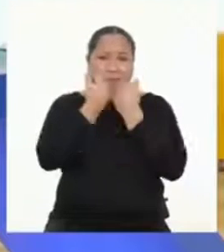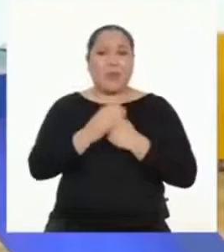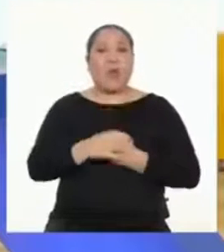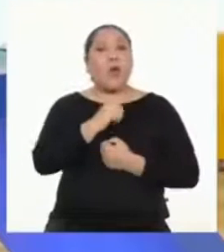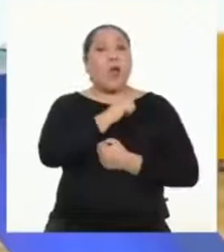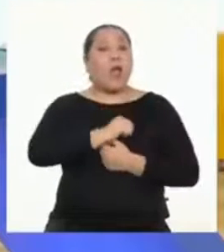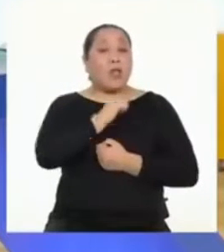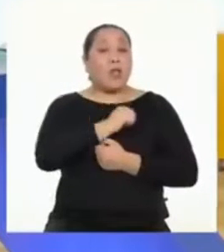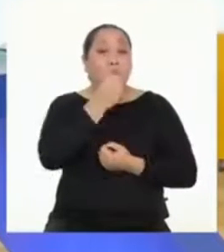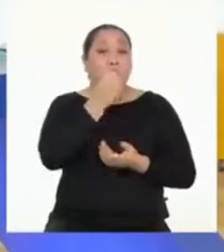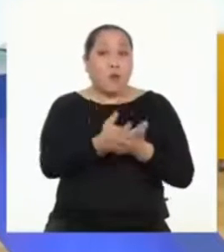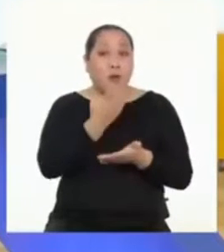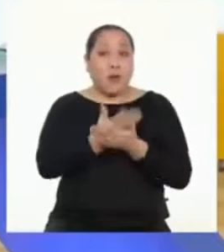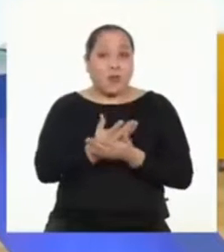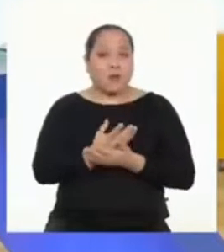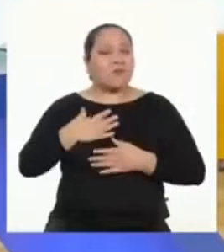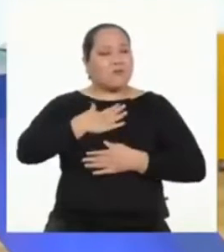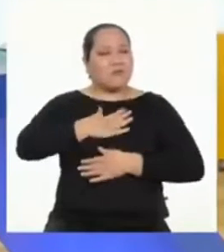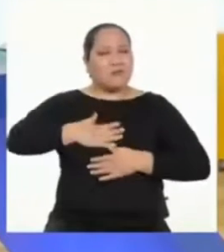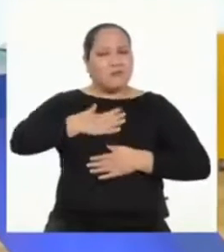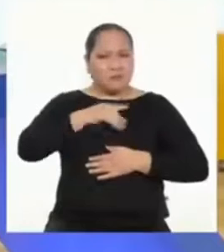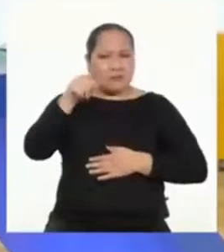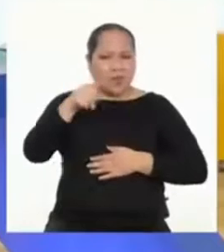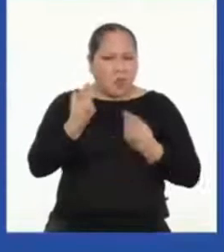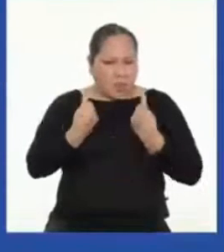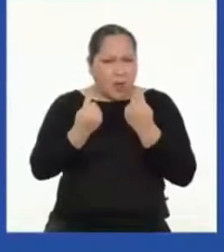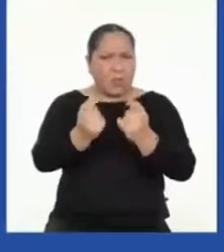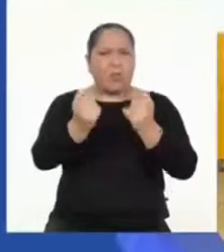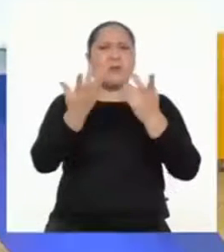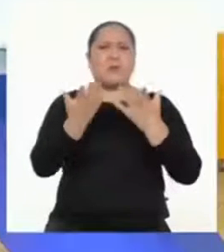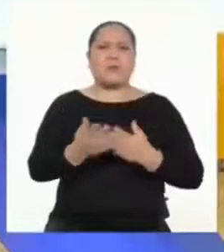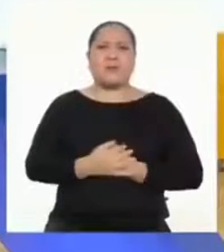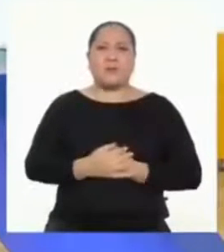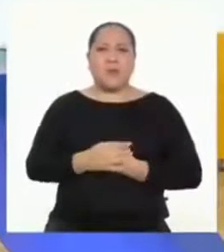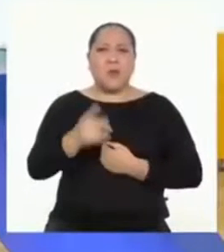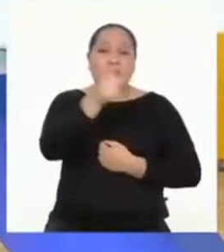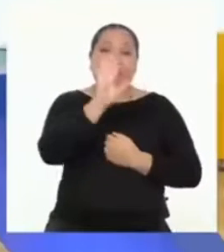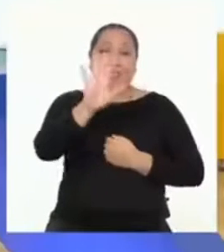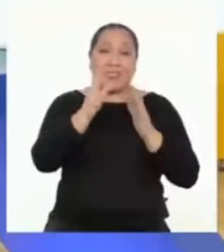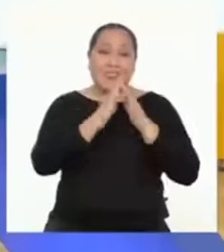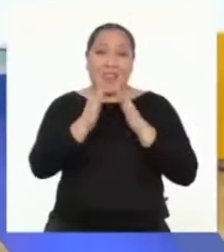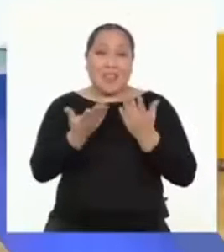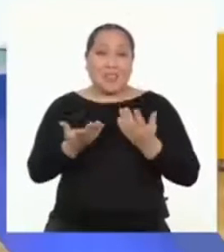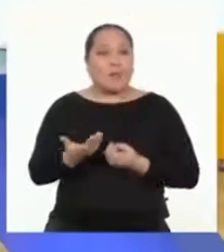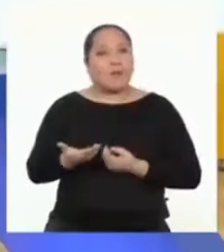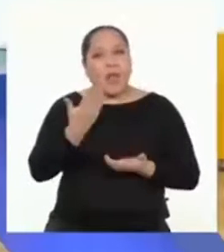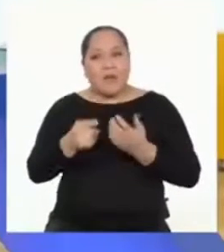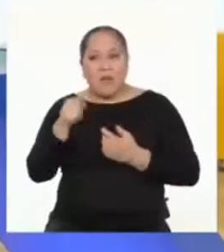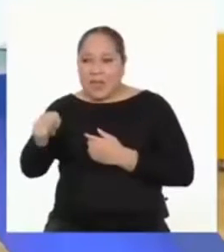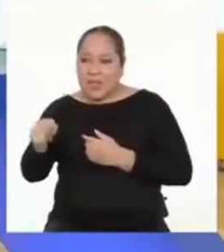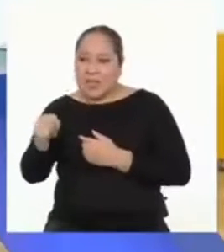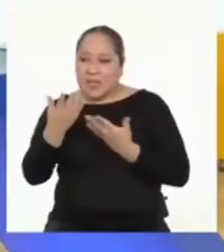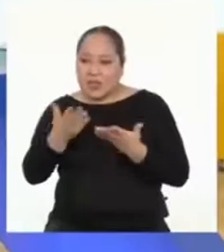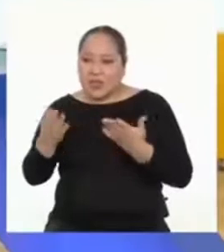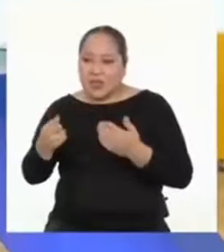cuando la actitud es buena, te quedas con la satisfacción de saber que diste todo de ti. ¿A ustedes en sus casas les pasa que son mejores en